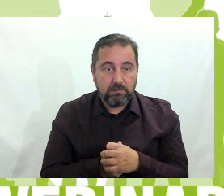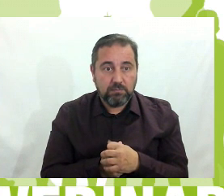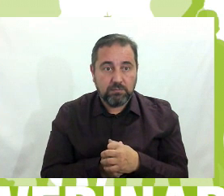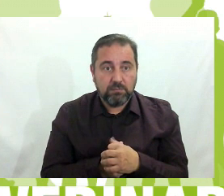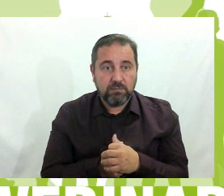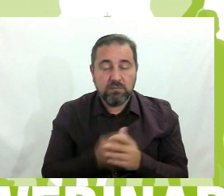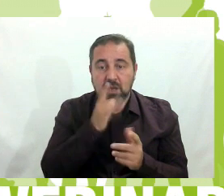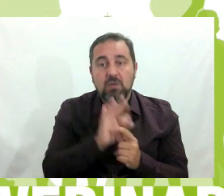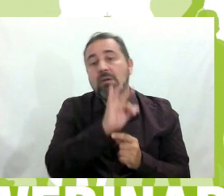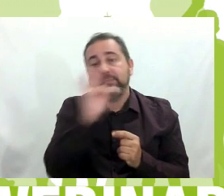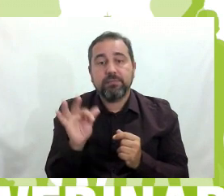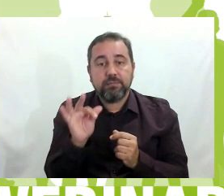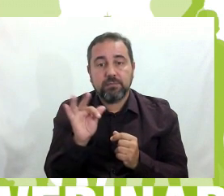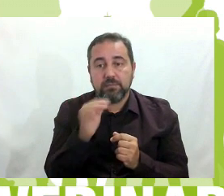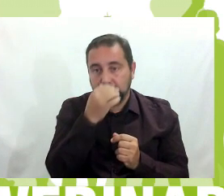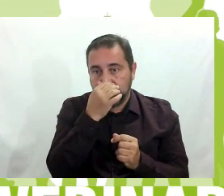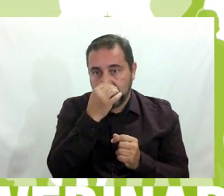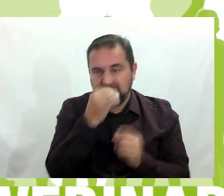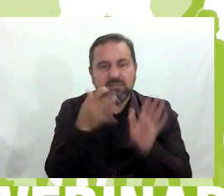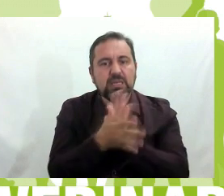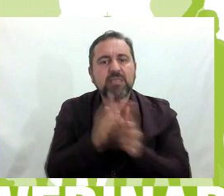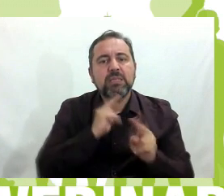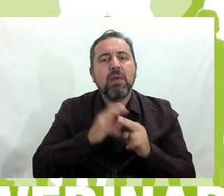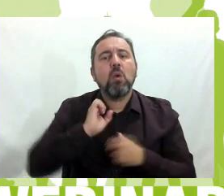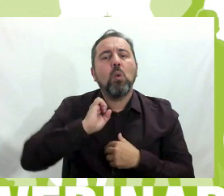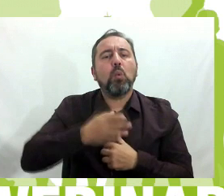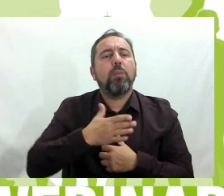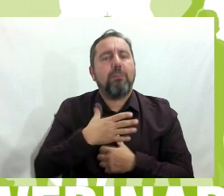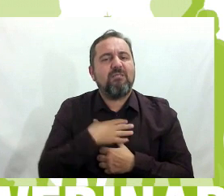Ahora pasamos a explicar qué es el Club de Valientes.